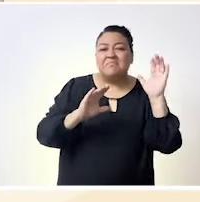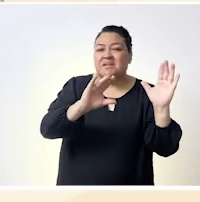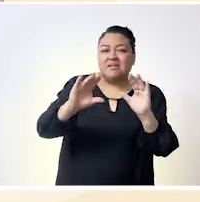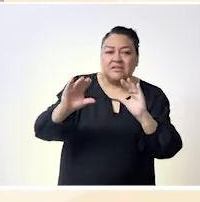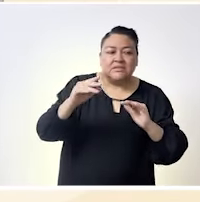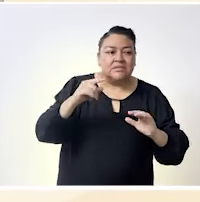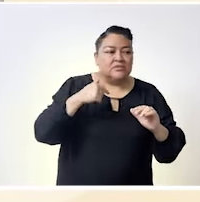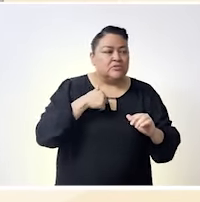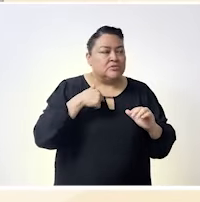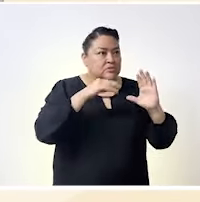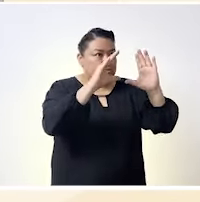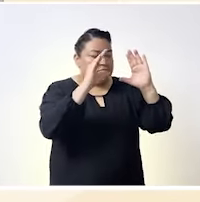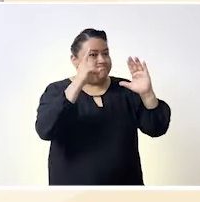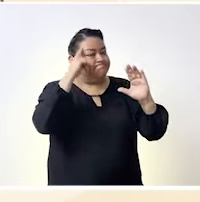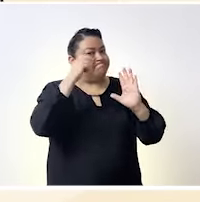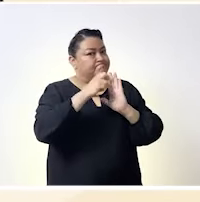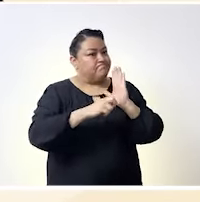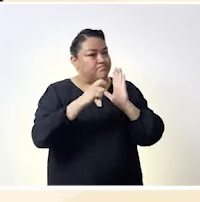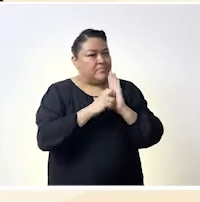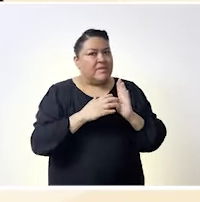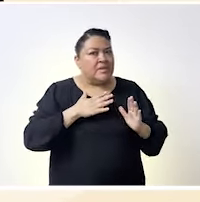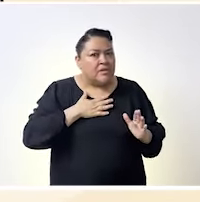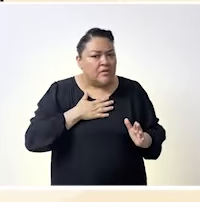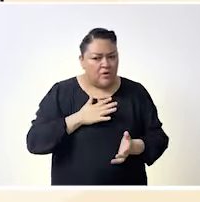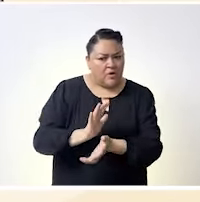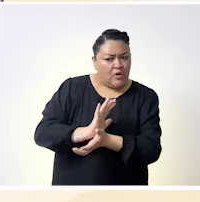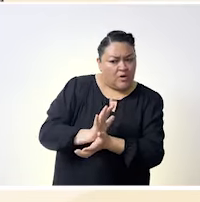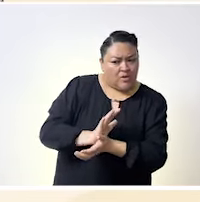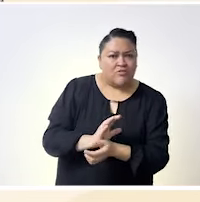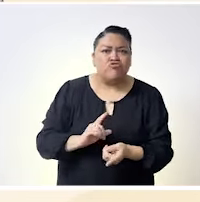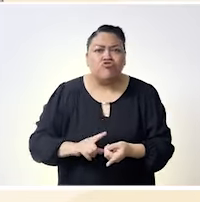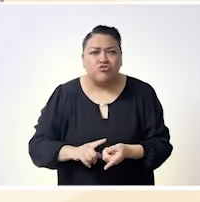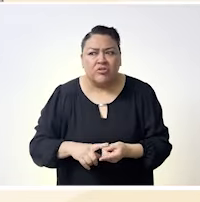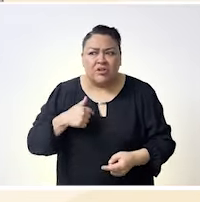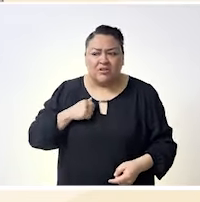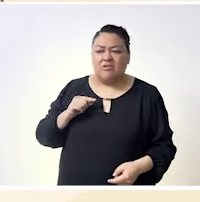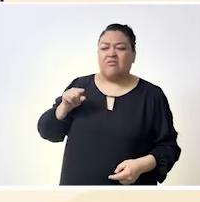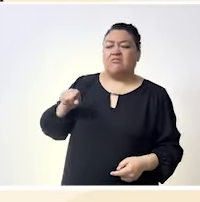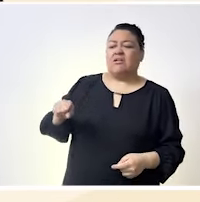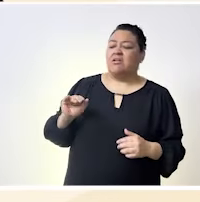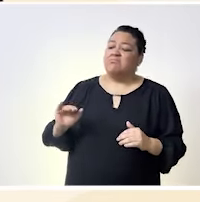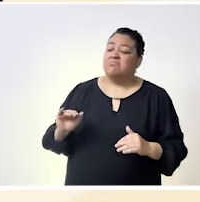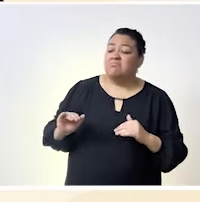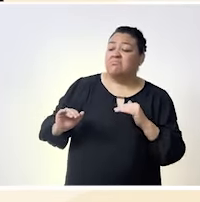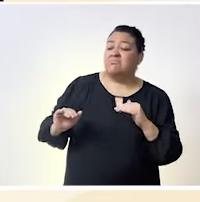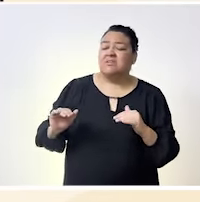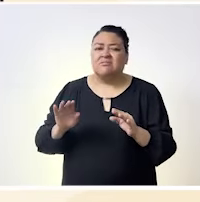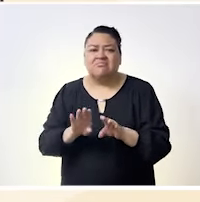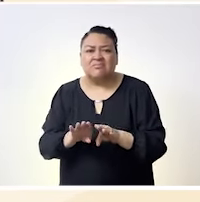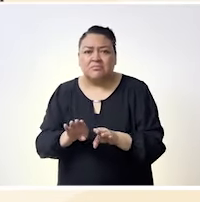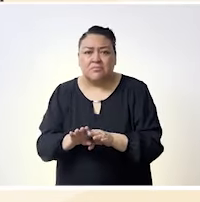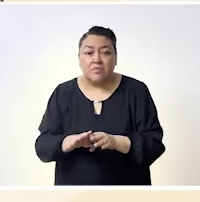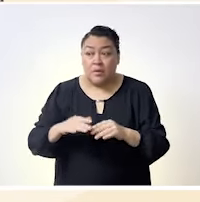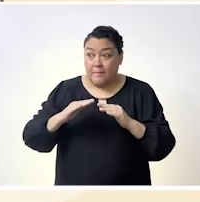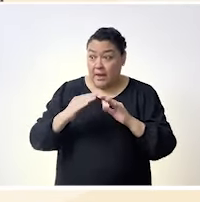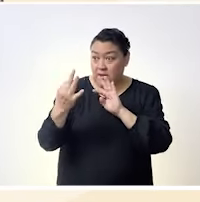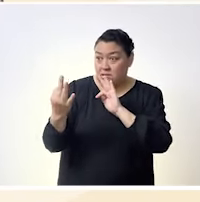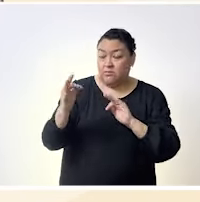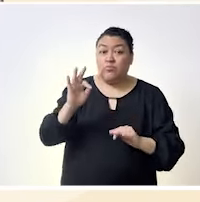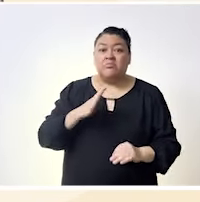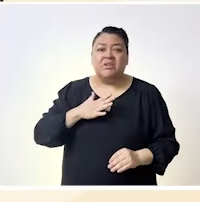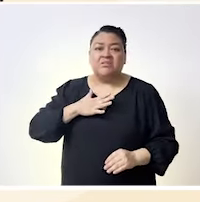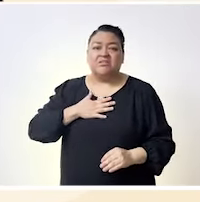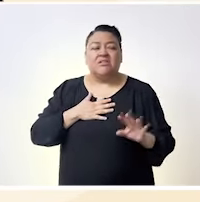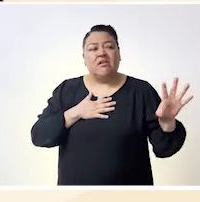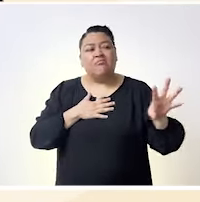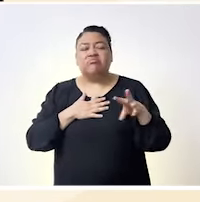yo siendo dice Claudia bueno yo me puedo llevar con el donde estoy siendo misógina con mi propia compañera de la oficina con mi propia